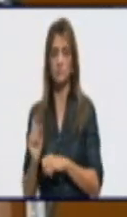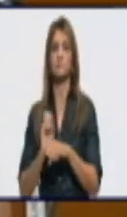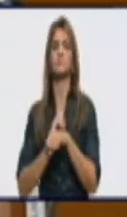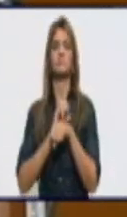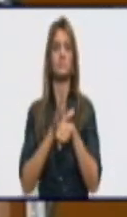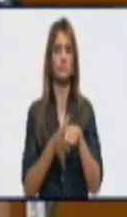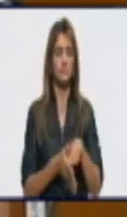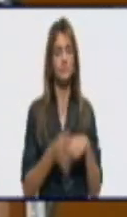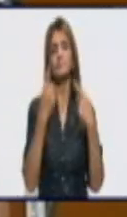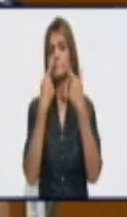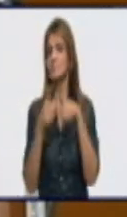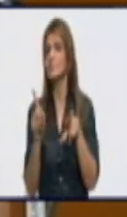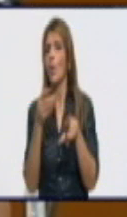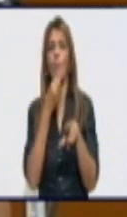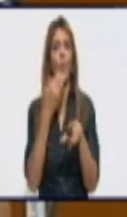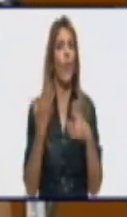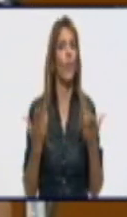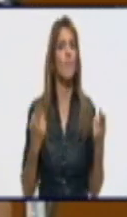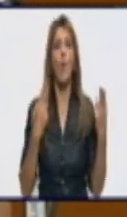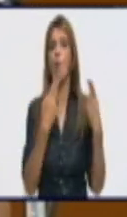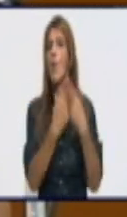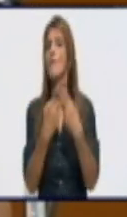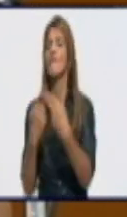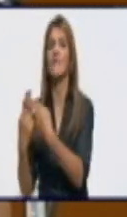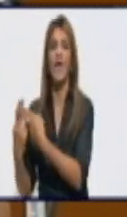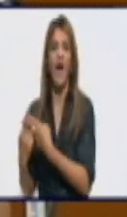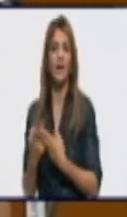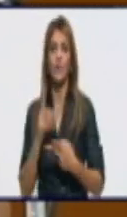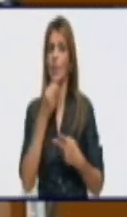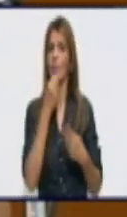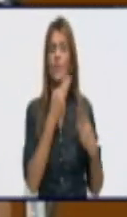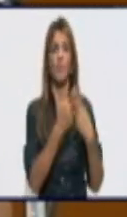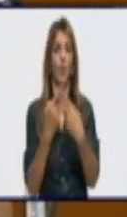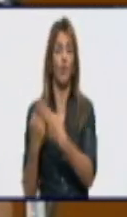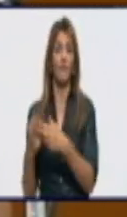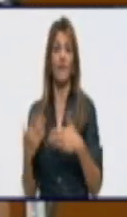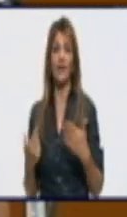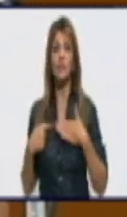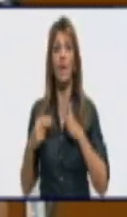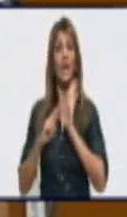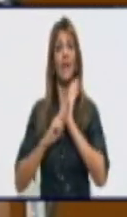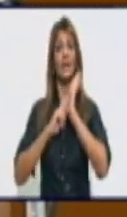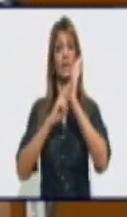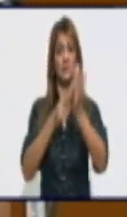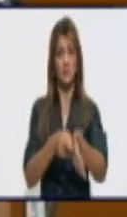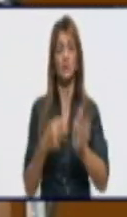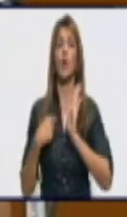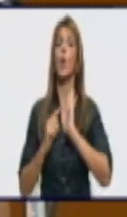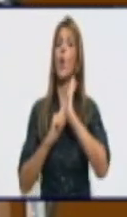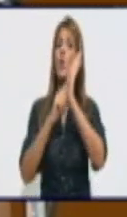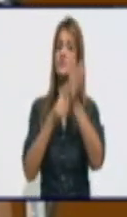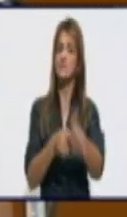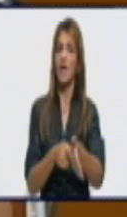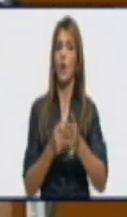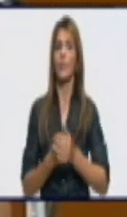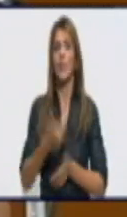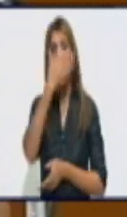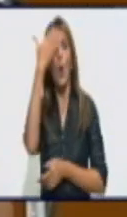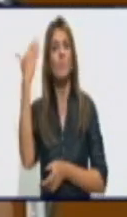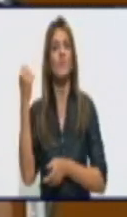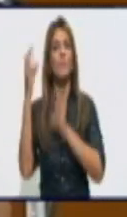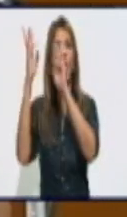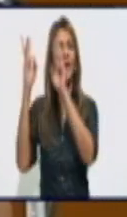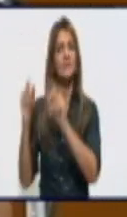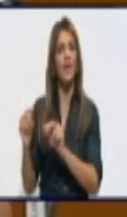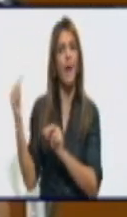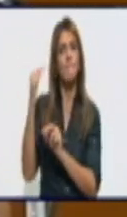muy, muy peligroso. Mi recomendación, mi consejo, olvidémonos de los números, y pensemos en que hay